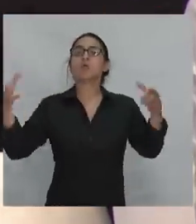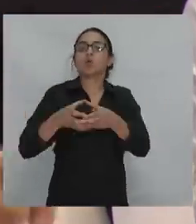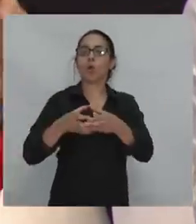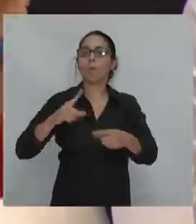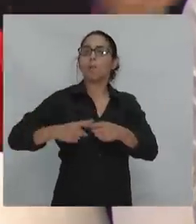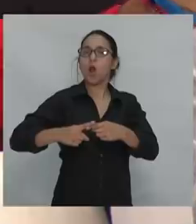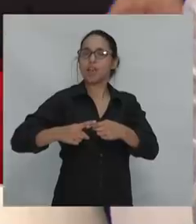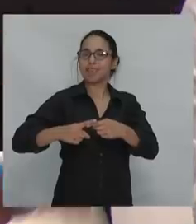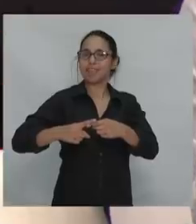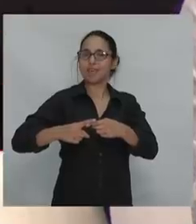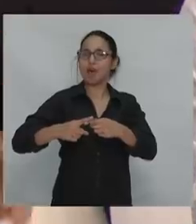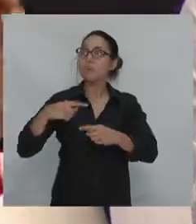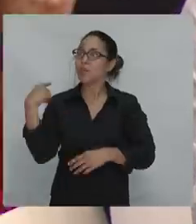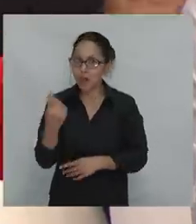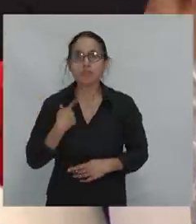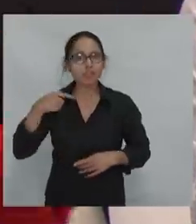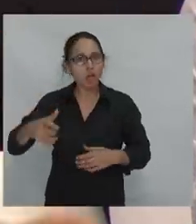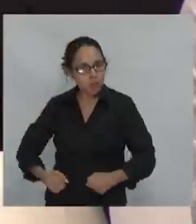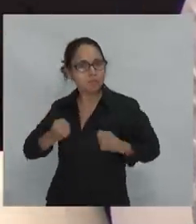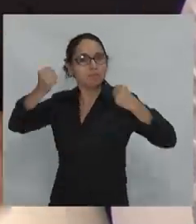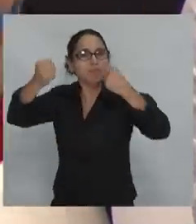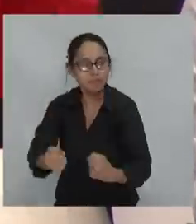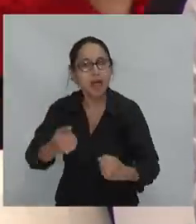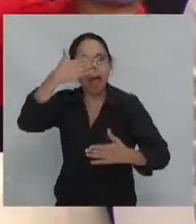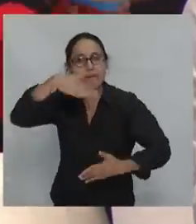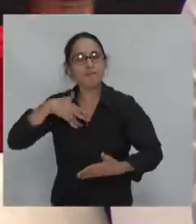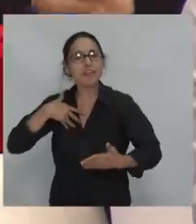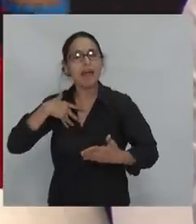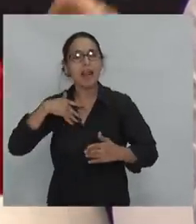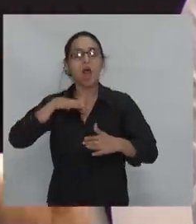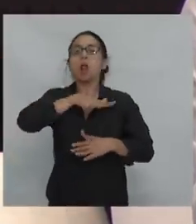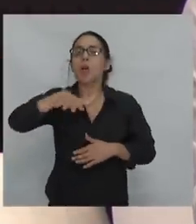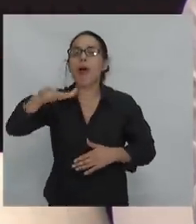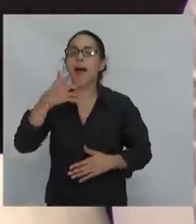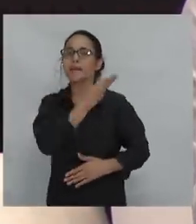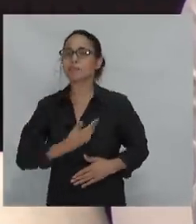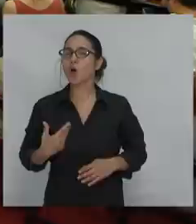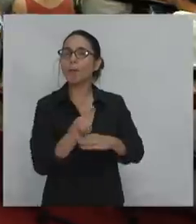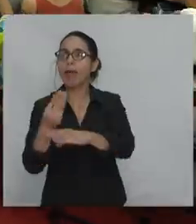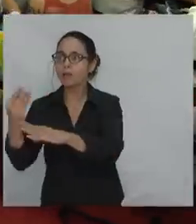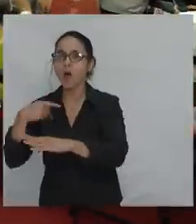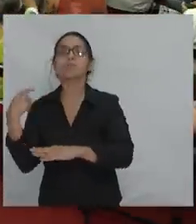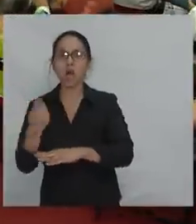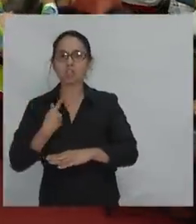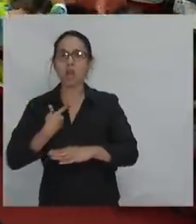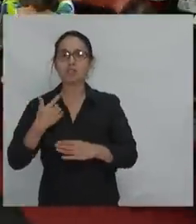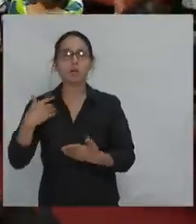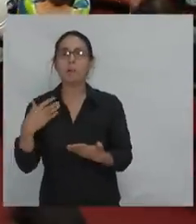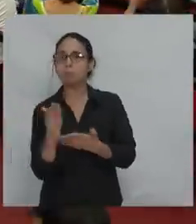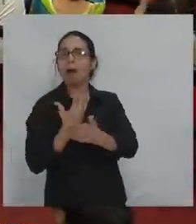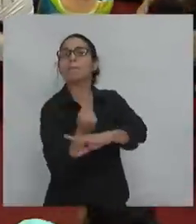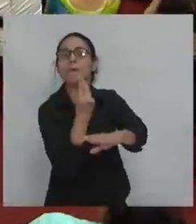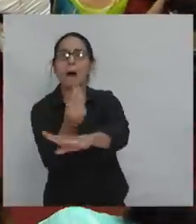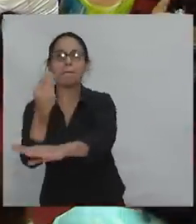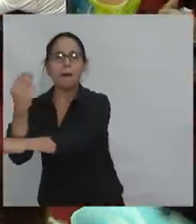del Gobierno de España, del Ayuntamiento de Madrid, del Ayuntamiento de Barcelona. Y ahí, ahí les empieza a doler. Por tanto,